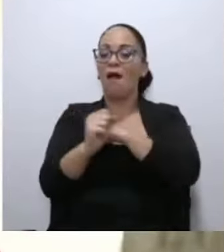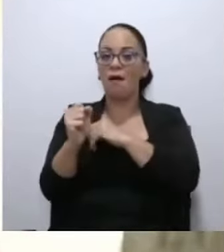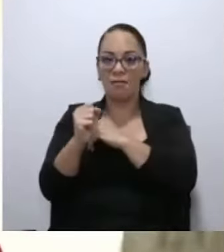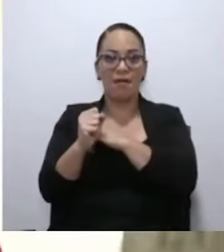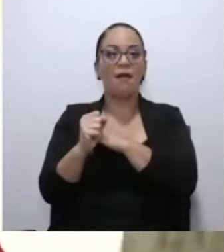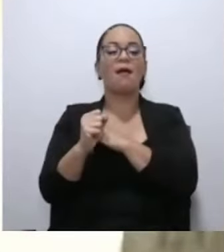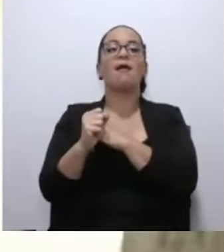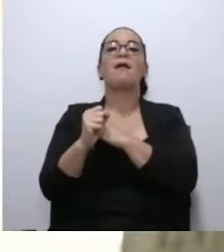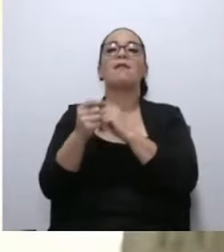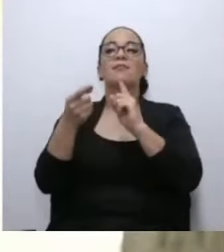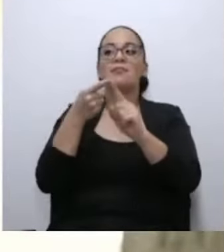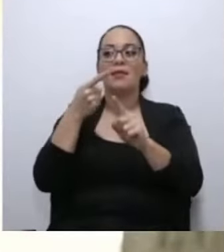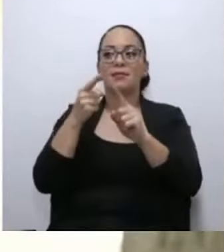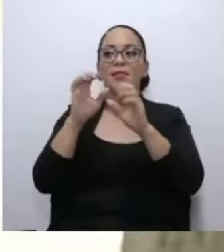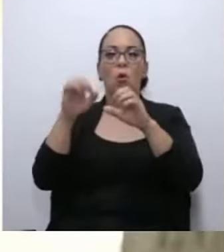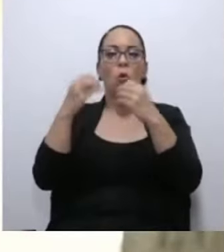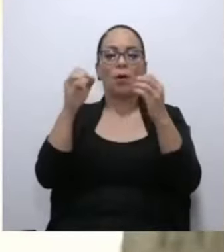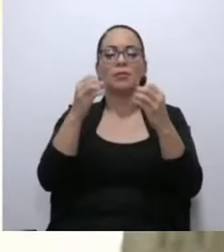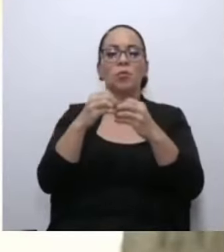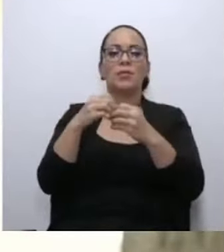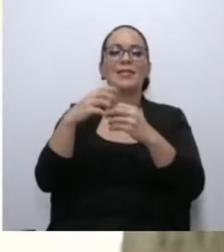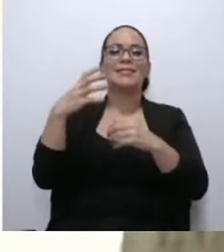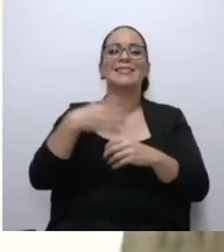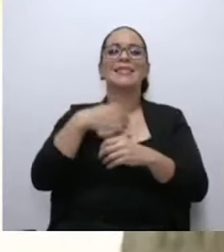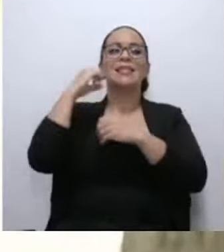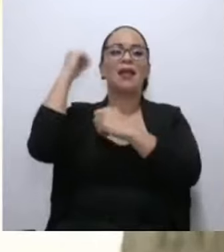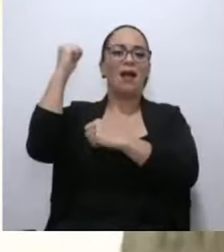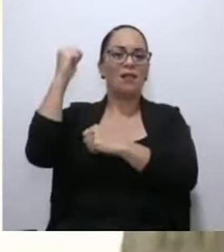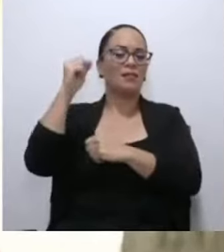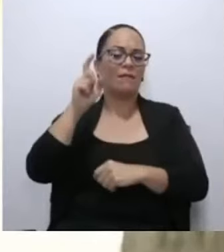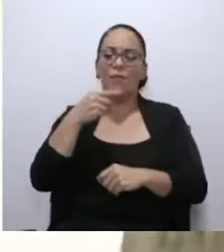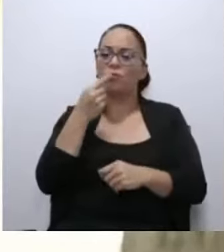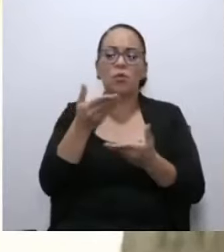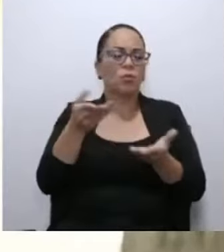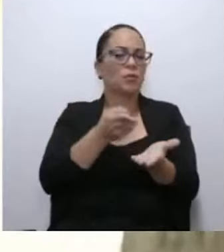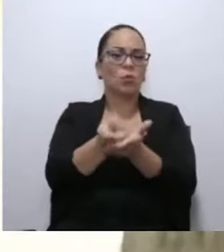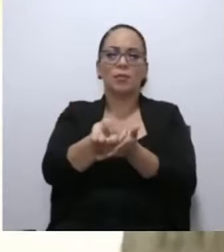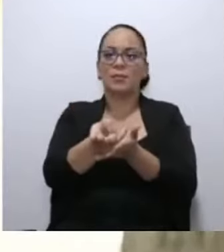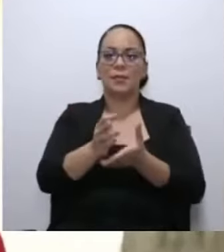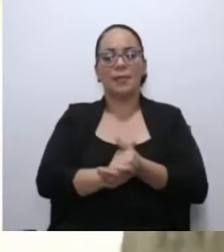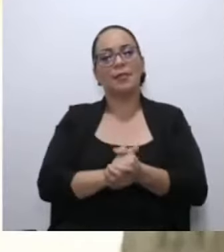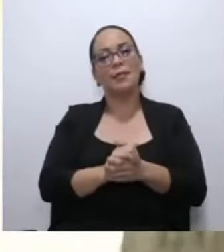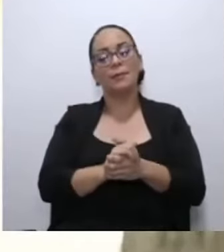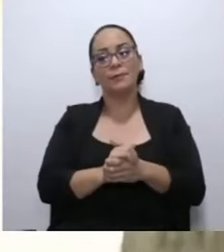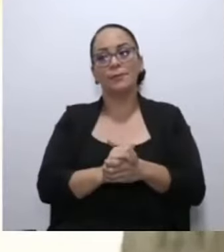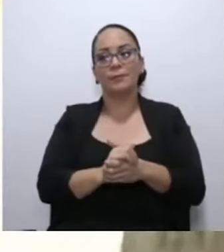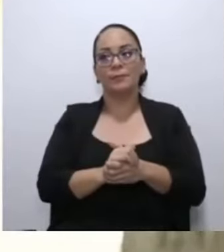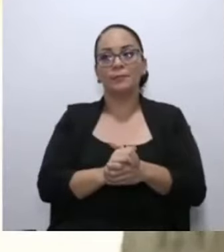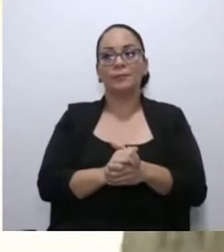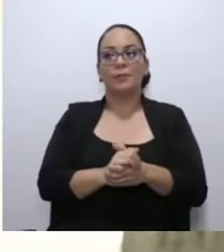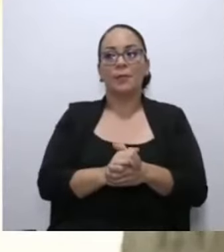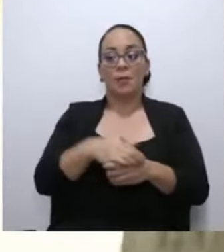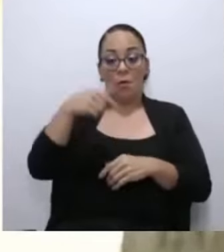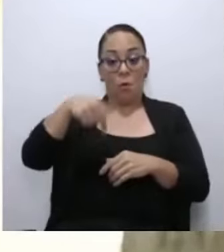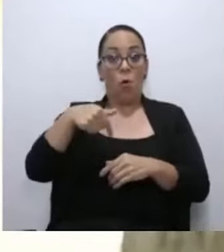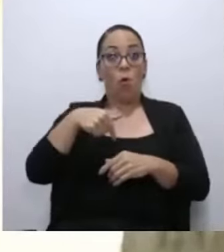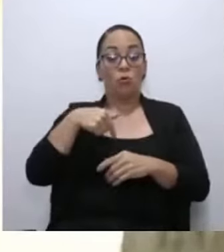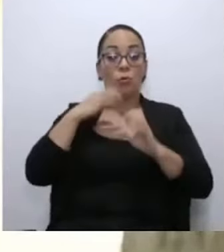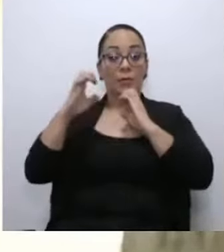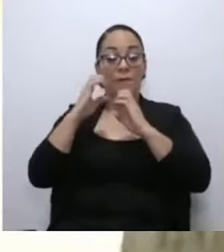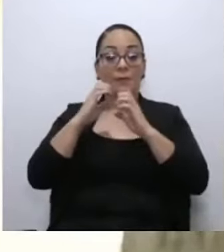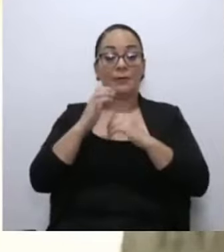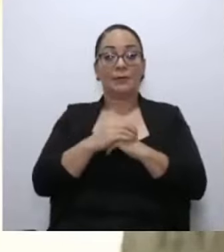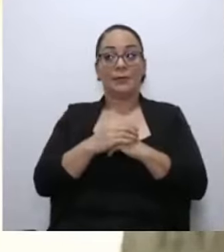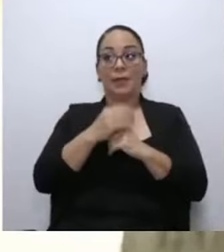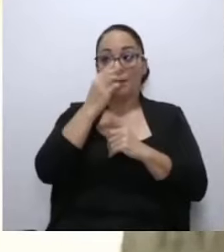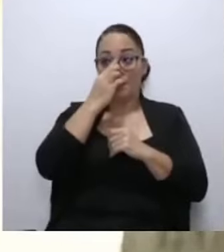las organizaciones sindicales, digamos las cosas como deben decirse. Yo hoy decía en una entrevista, el mes que no piden mi renuncia